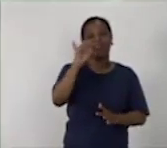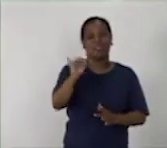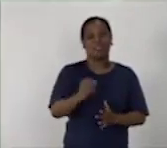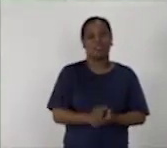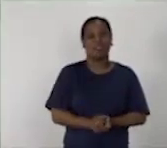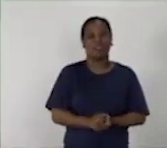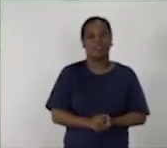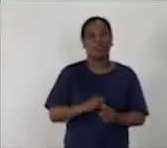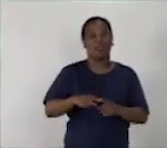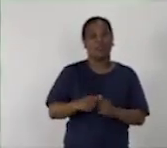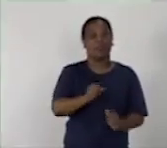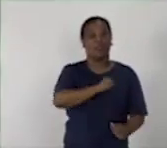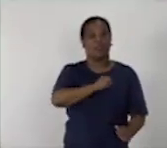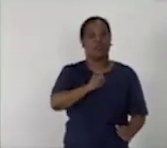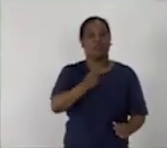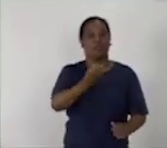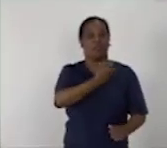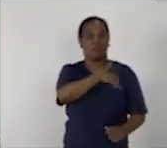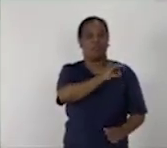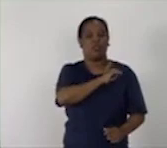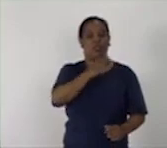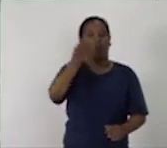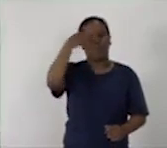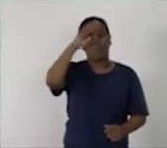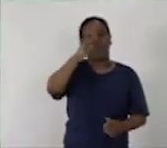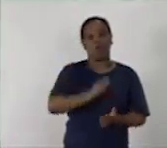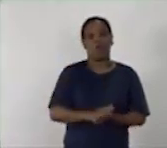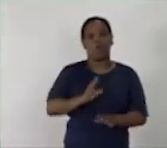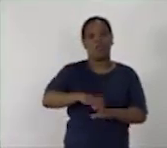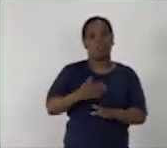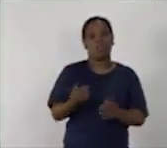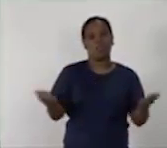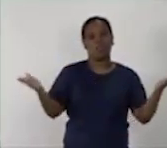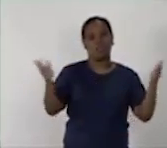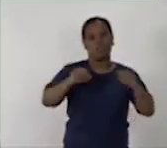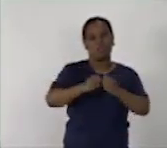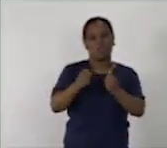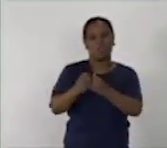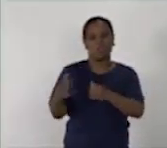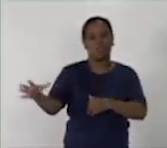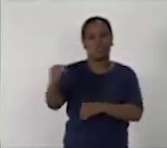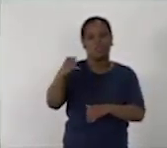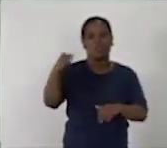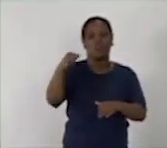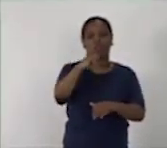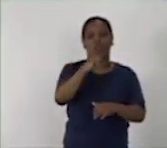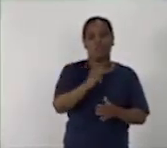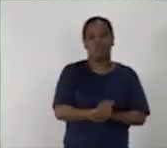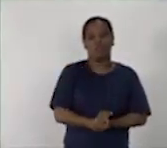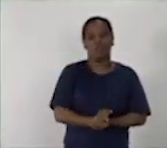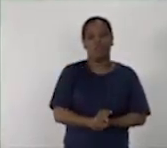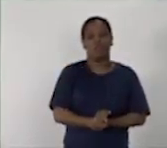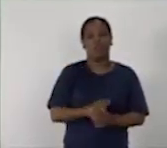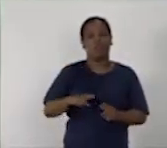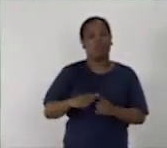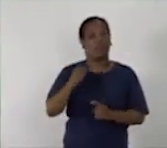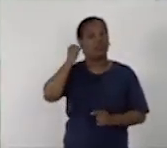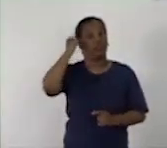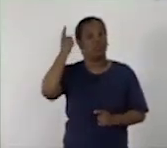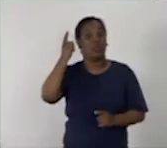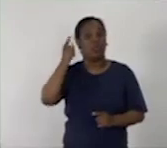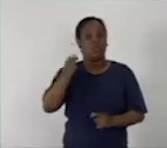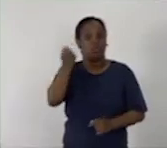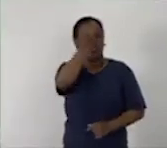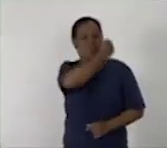Querían asustar primero al pueblo cubano y destruirle todos sus aviones. Lo que no se imaginaron los